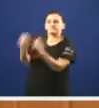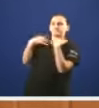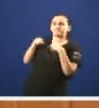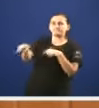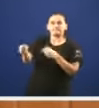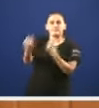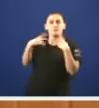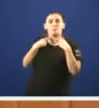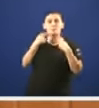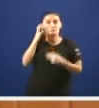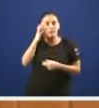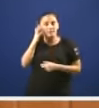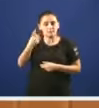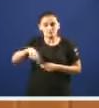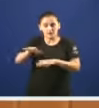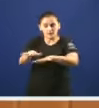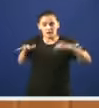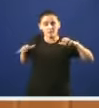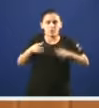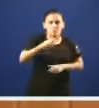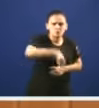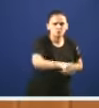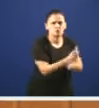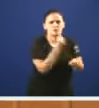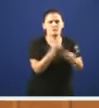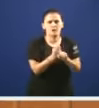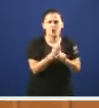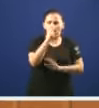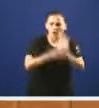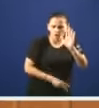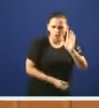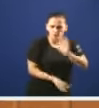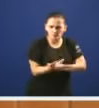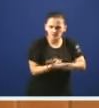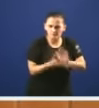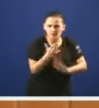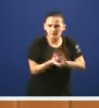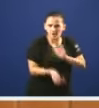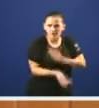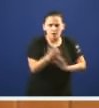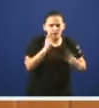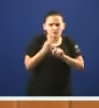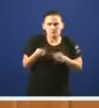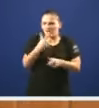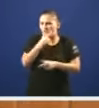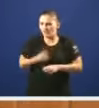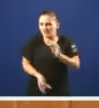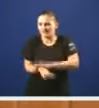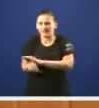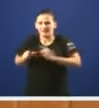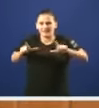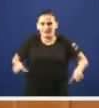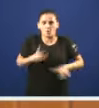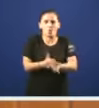as deputadas desta cámara que vostedes estaban a traballar unha norma que precisamente facilitaba a implantación do xogo